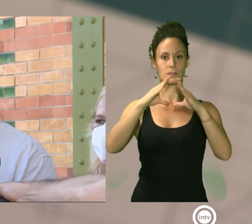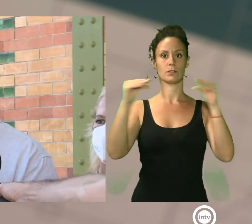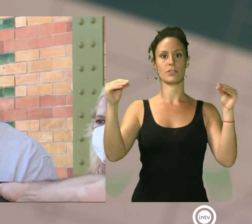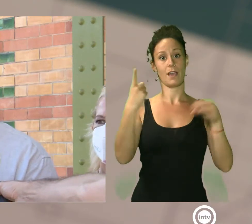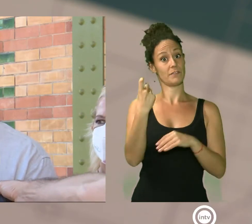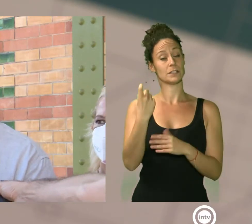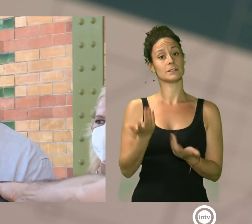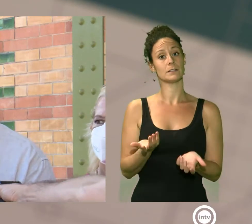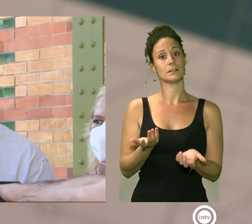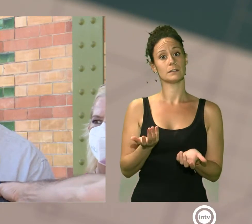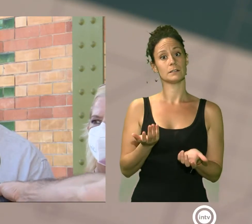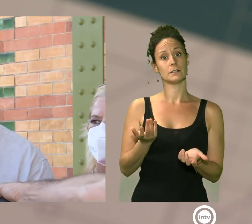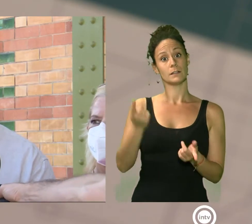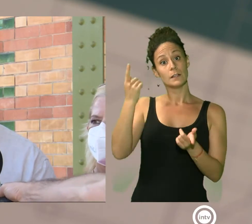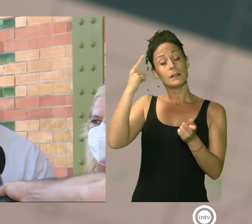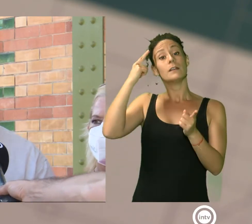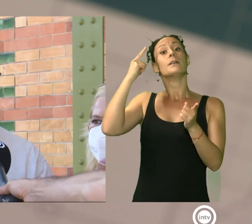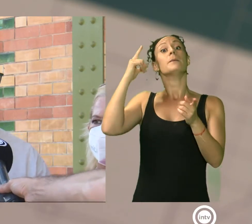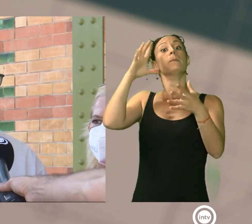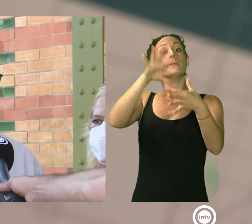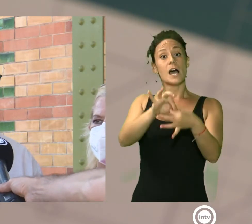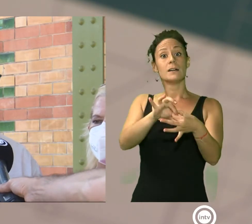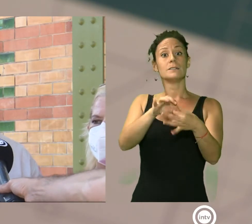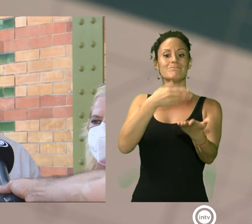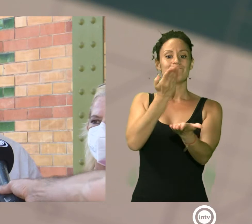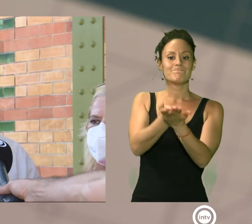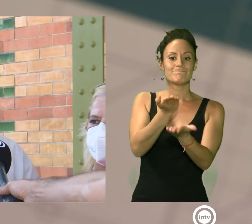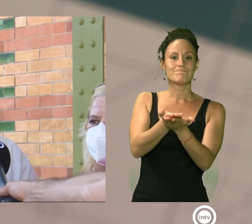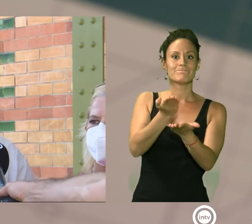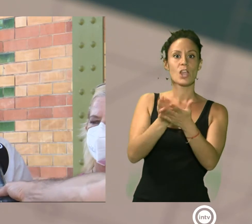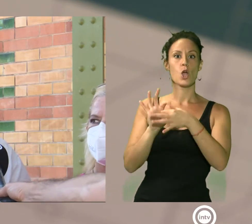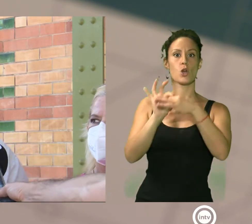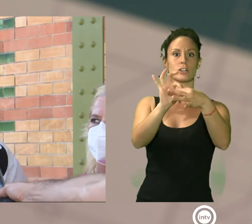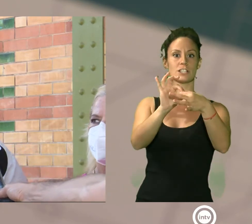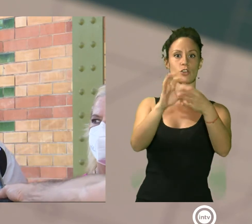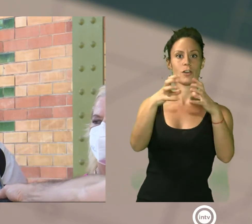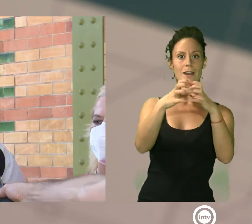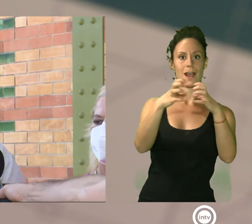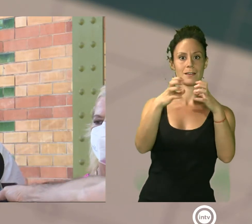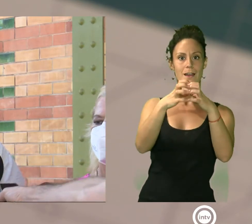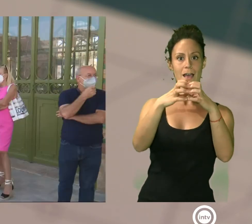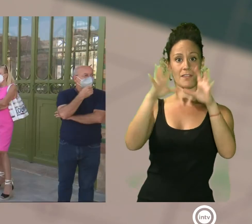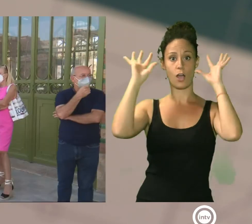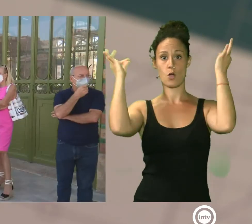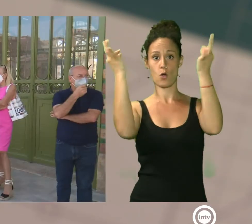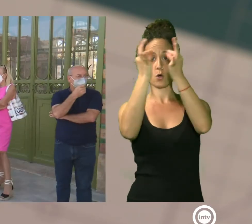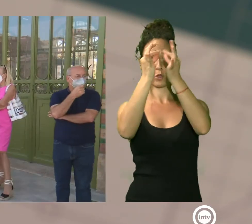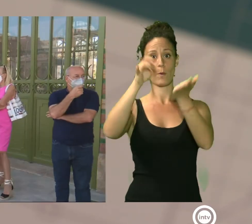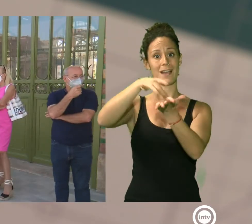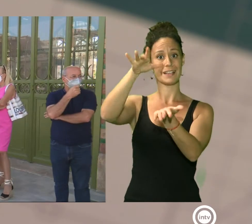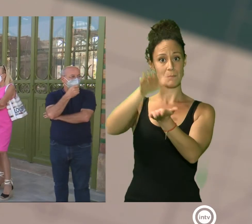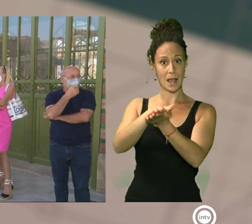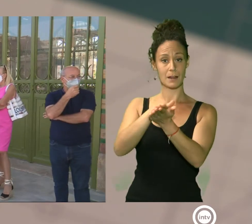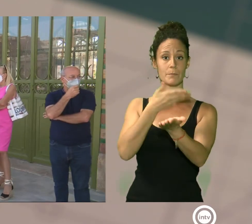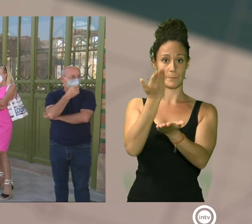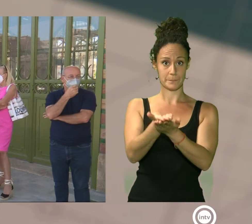vamos a reivindicar una conexión a través de Granada tanto con Córdoba como con Málaga. Lo que está claro es que